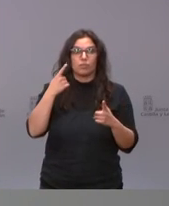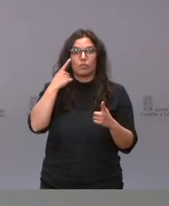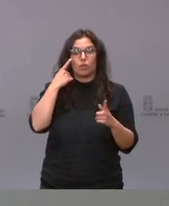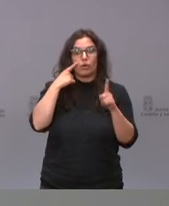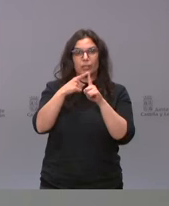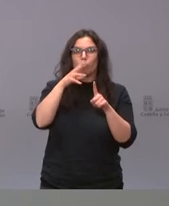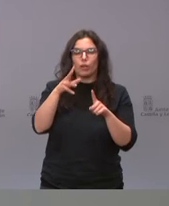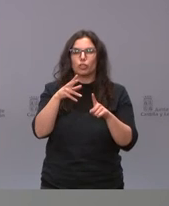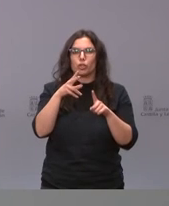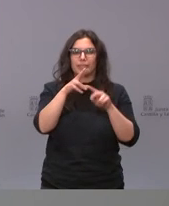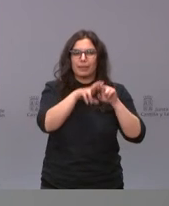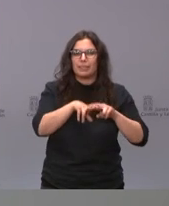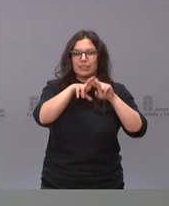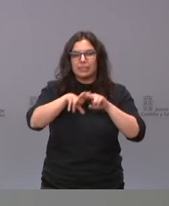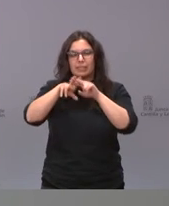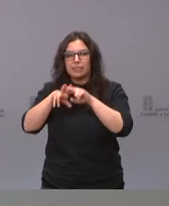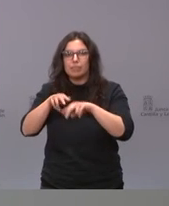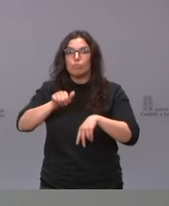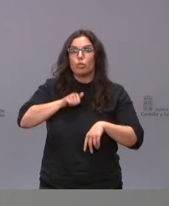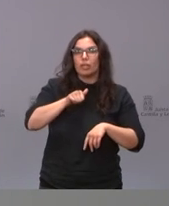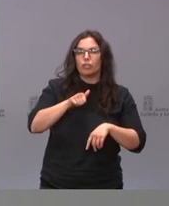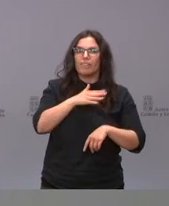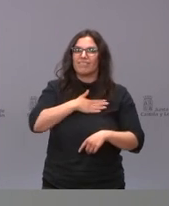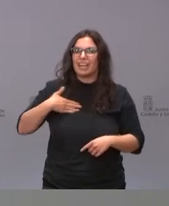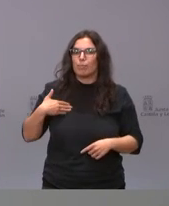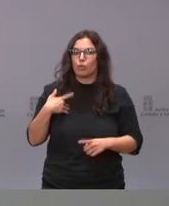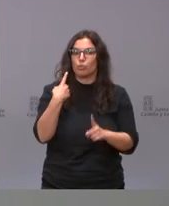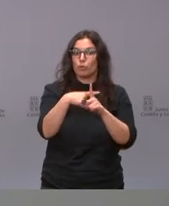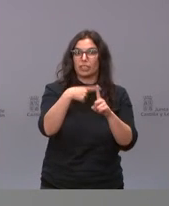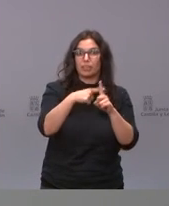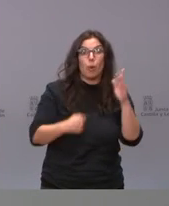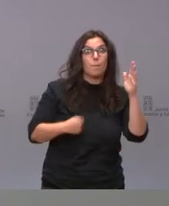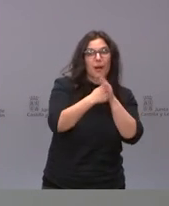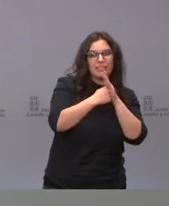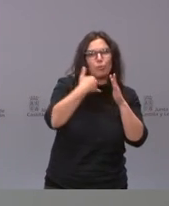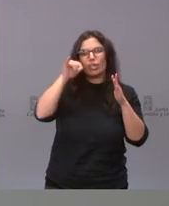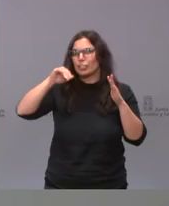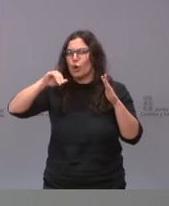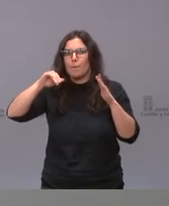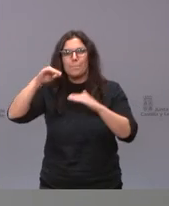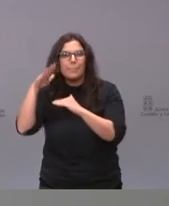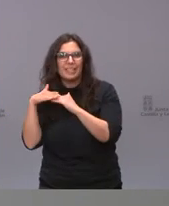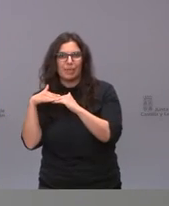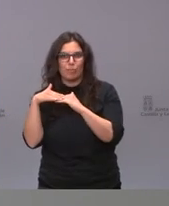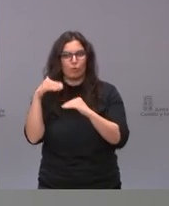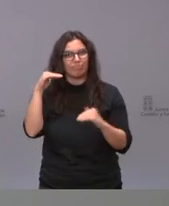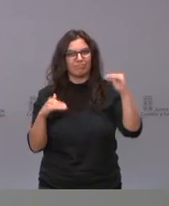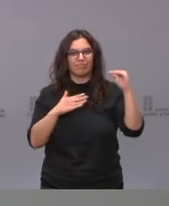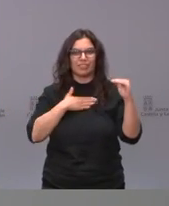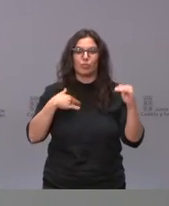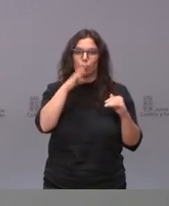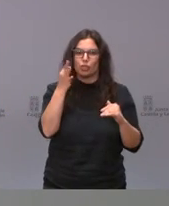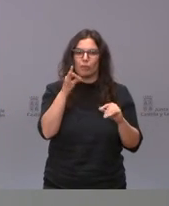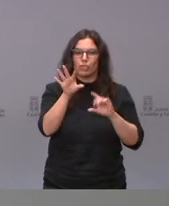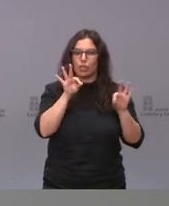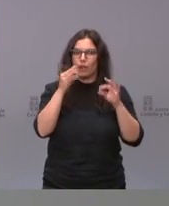revisiones es intentar tener el máximo beneficio con el mínimo riesgo entonces por eso es importante que seleccionemos bien los